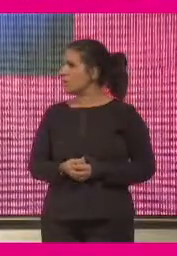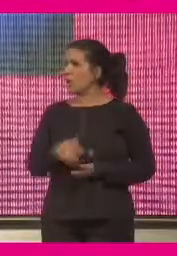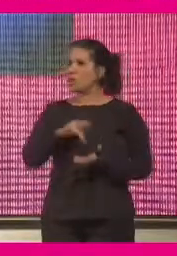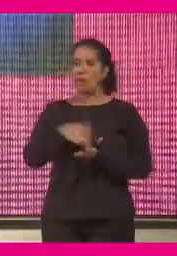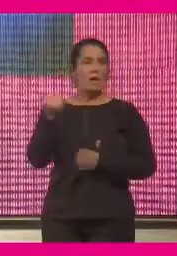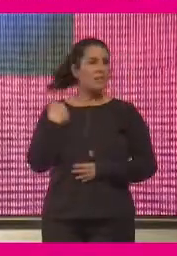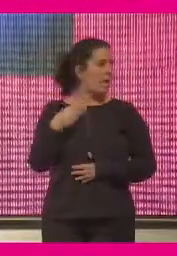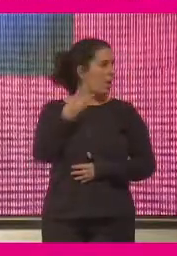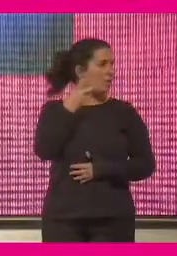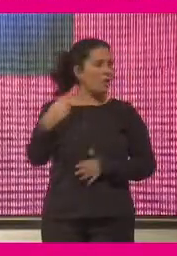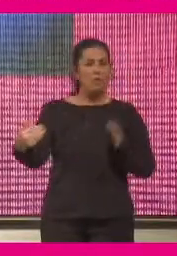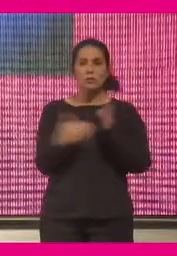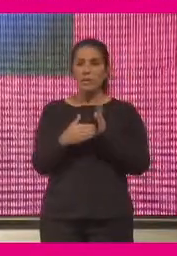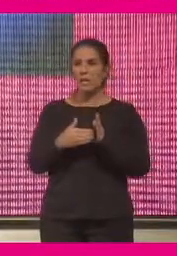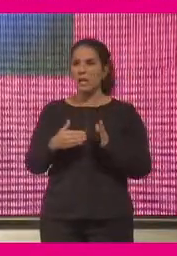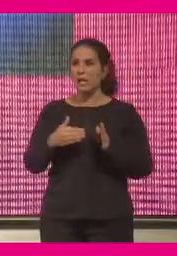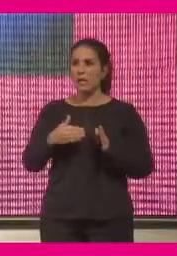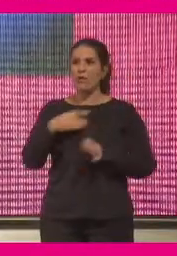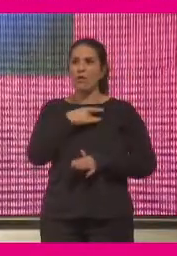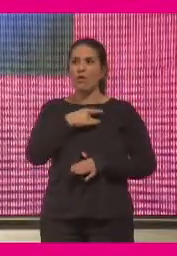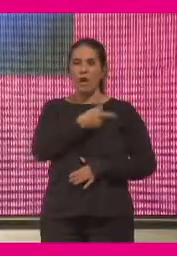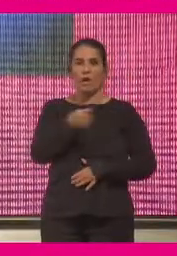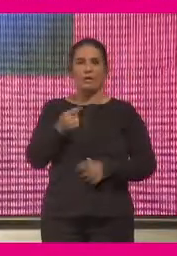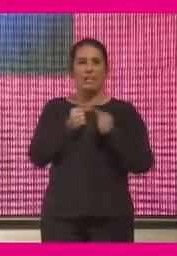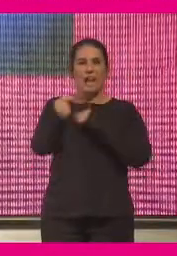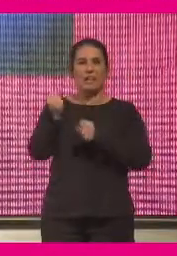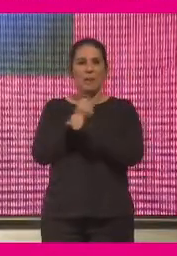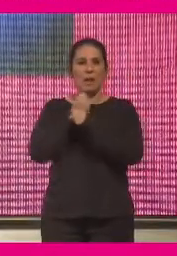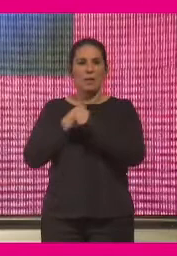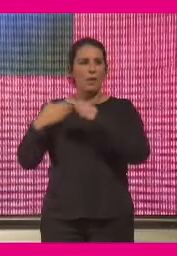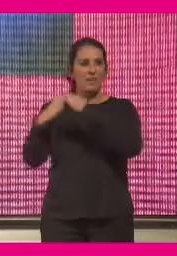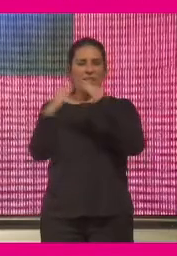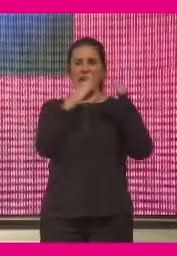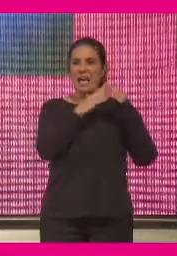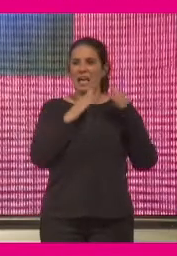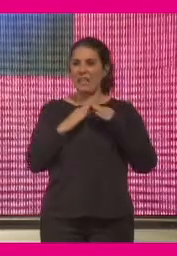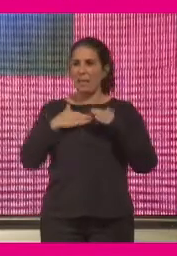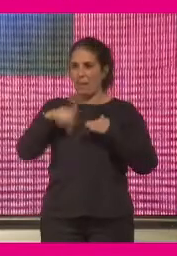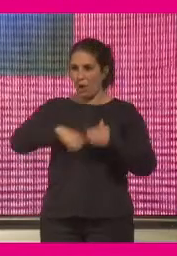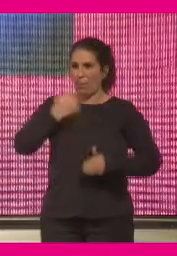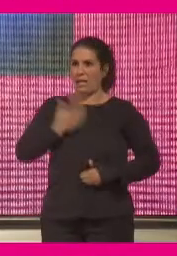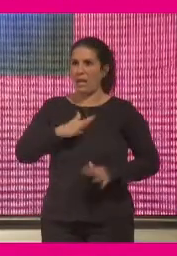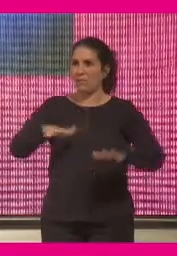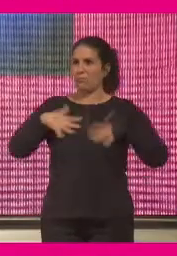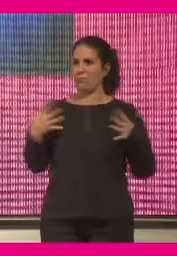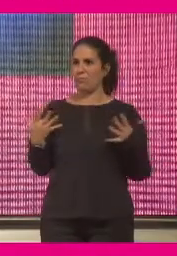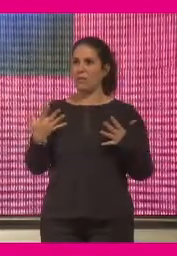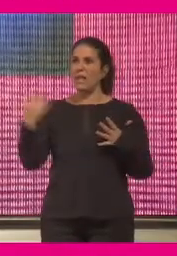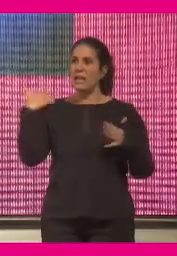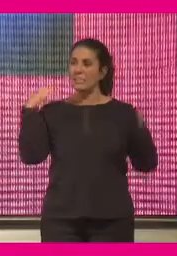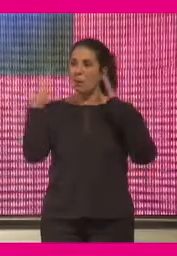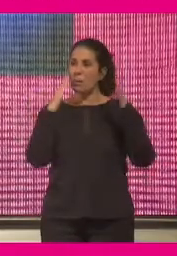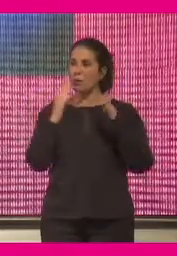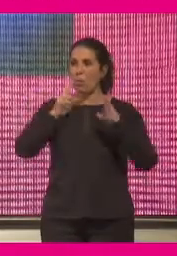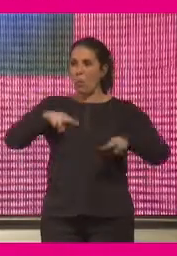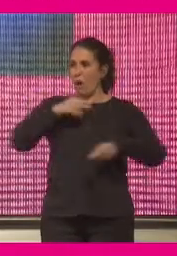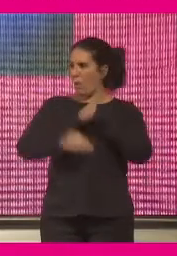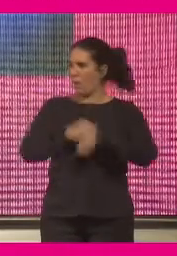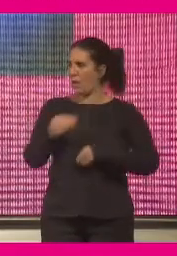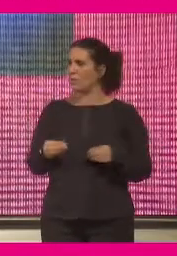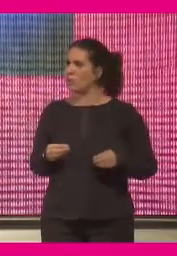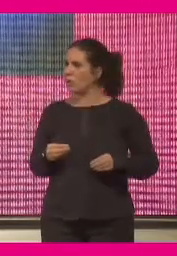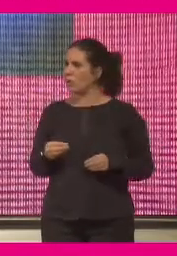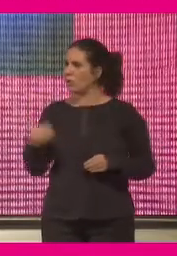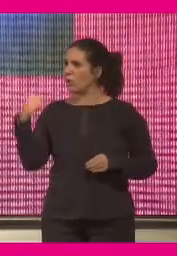funcionarios públicos de la Administración General del Estado teletrabajando desde su casa de la noche a la mañana cuando tampoco habían teletrabajado nunca. Por lo tanto,